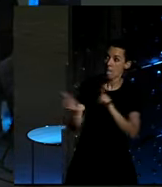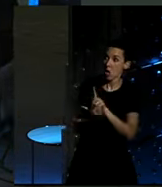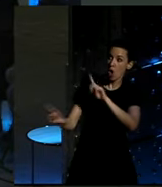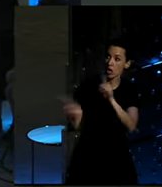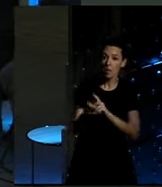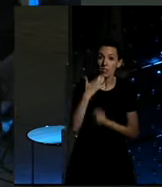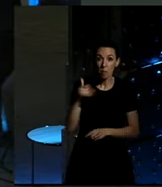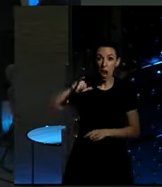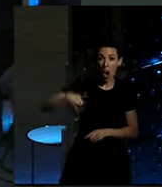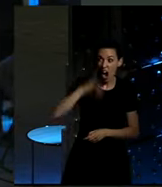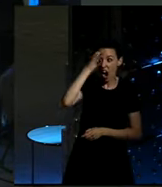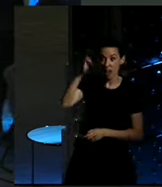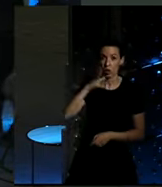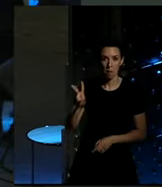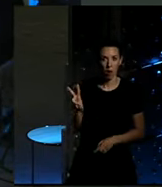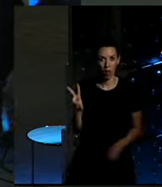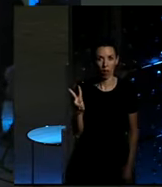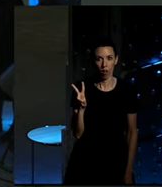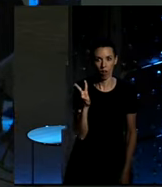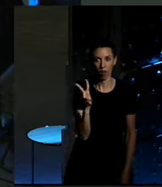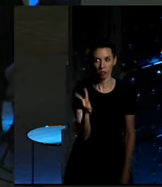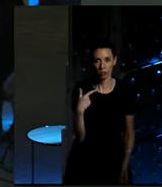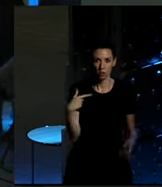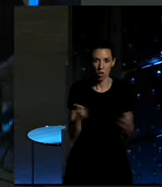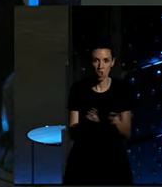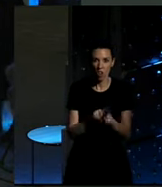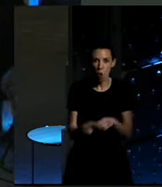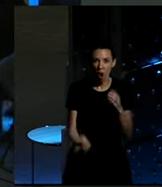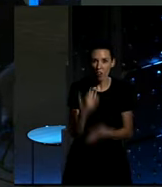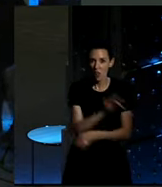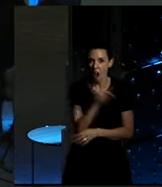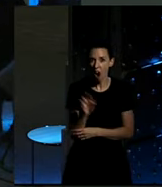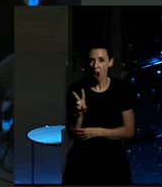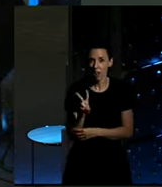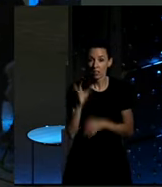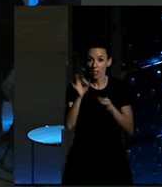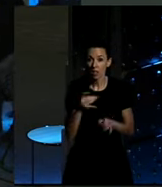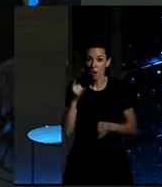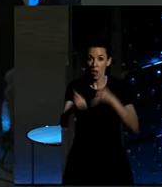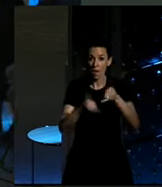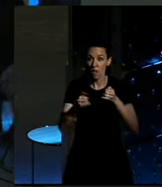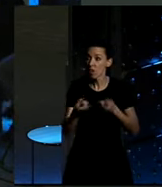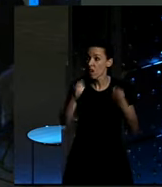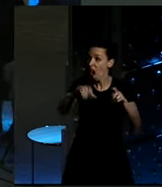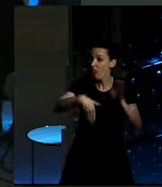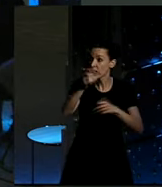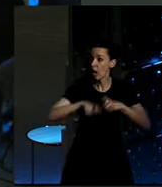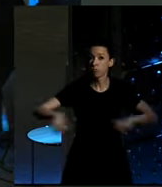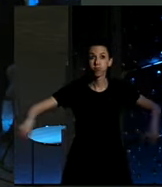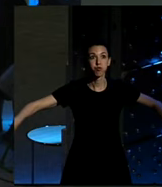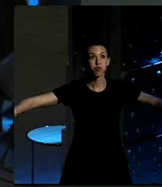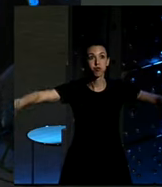otro, porque es una convivencia apretada, 24 horas al día, siempre podéis coger la bici y quedar en el pueblo siguiente. tenéis por bien